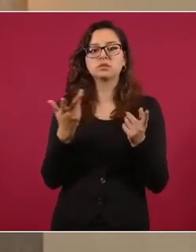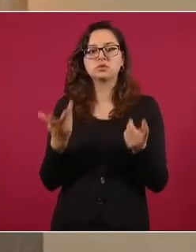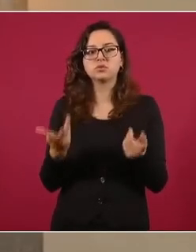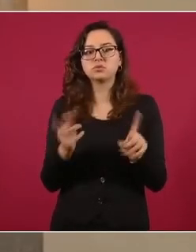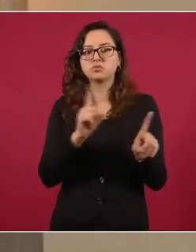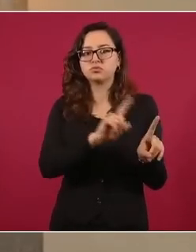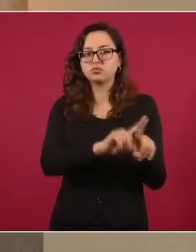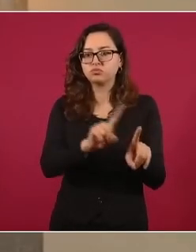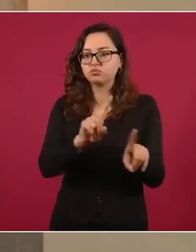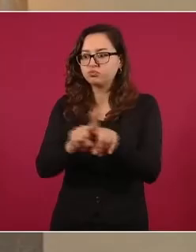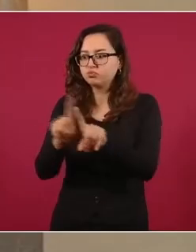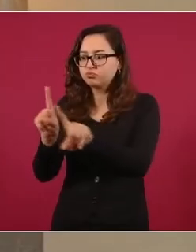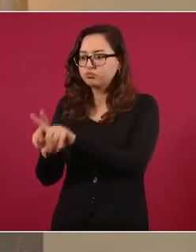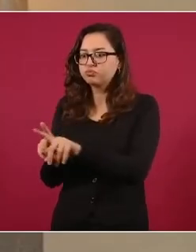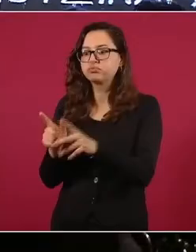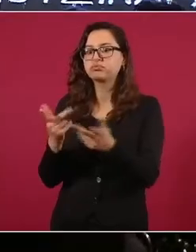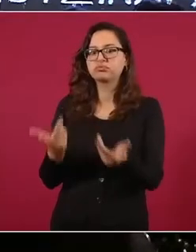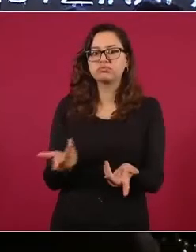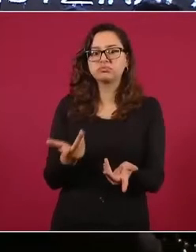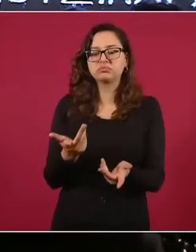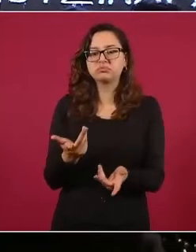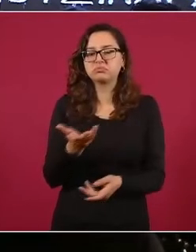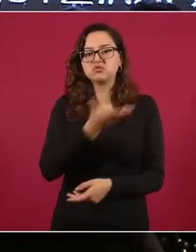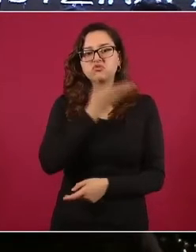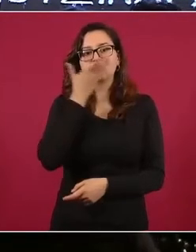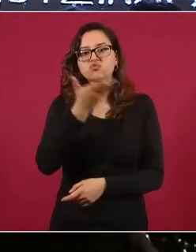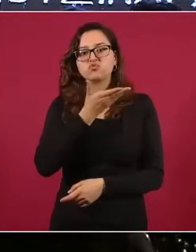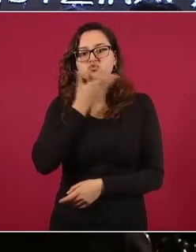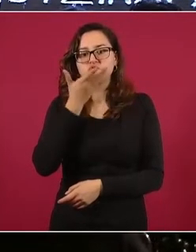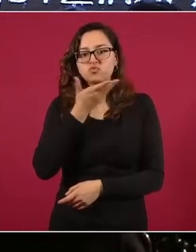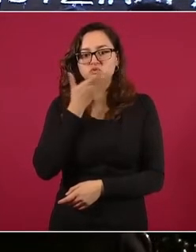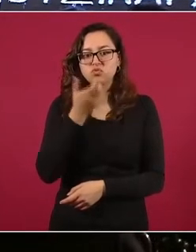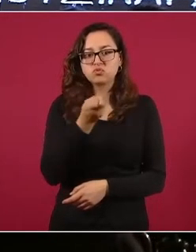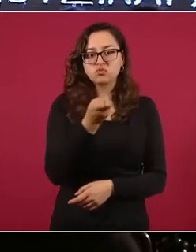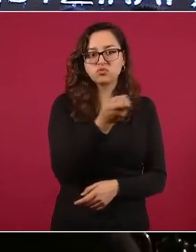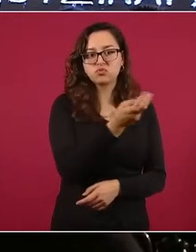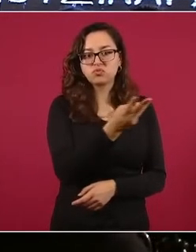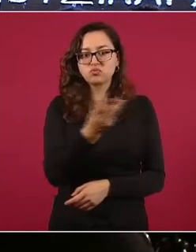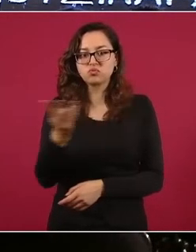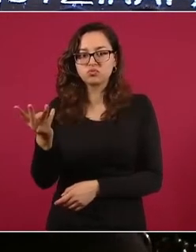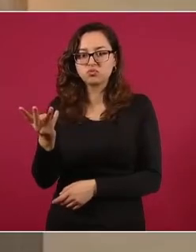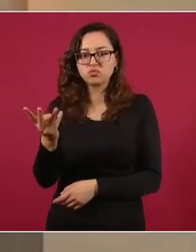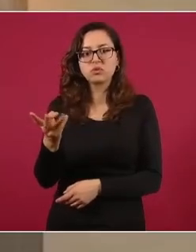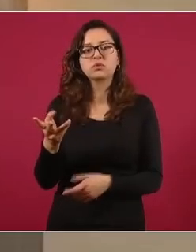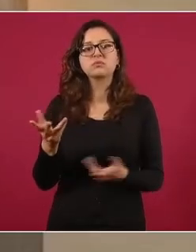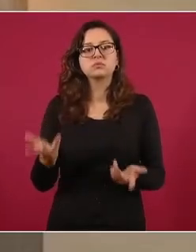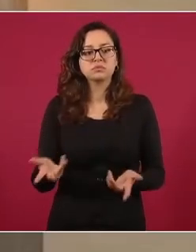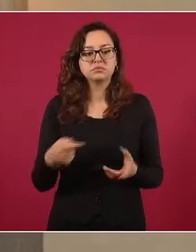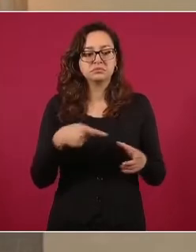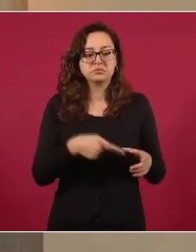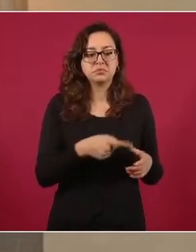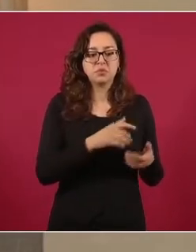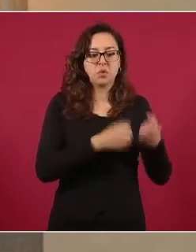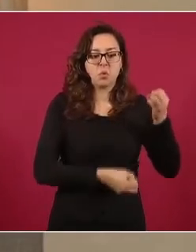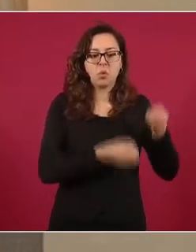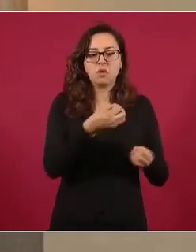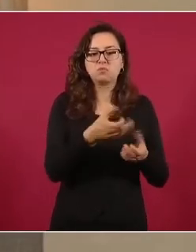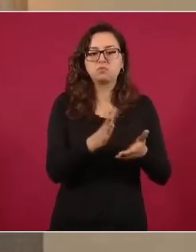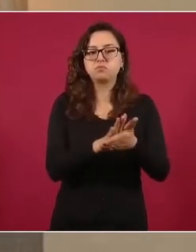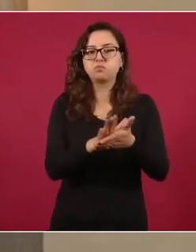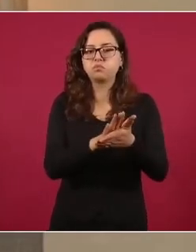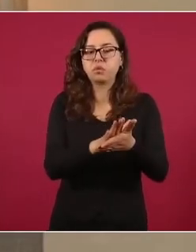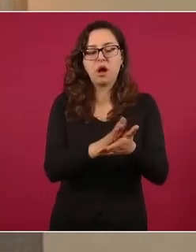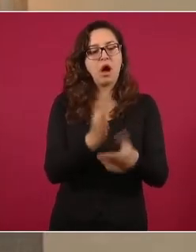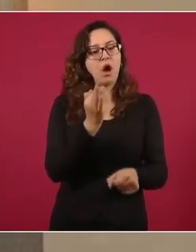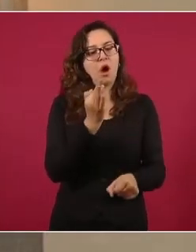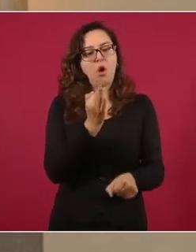pendientes de resolverse, estas personas no egresarán de la reclusión penitenciaria en que se encuentran,